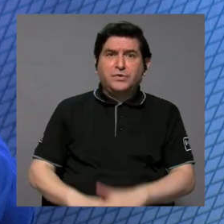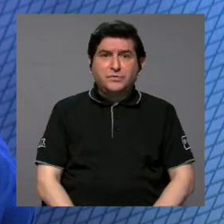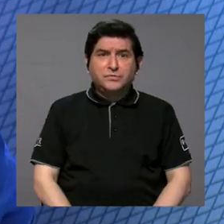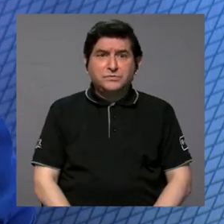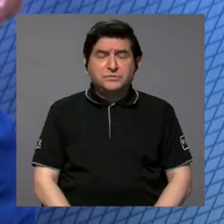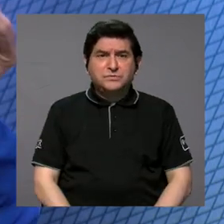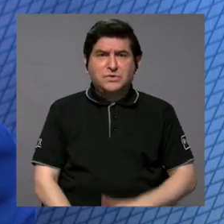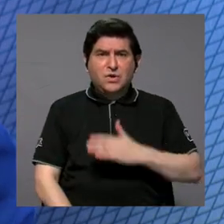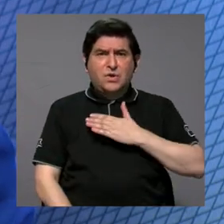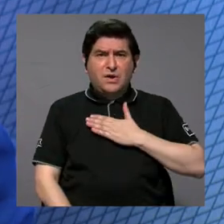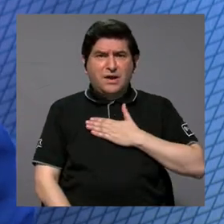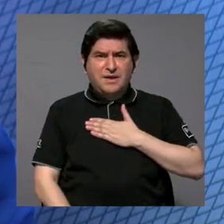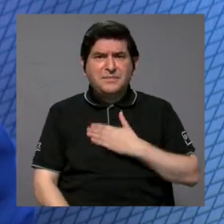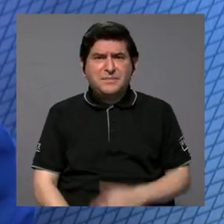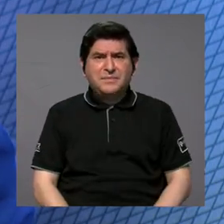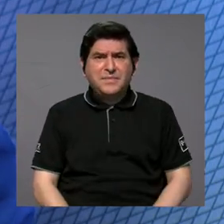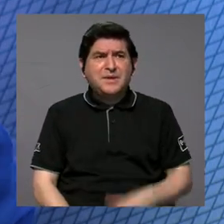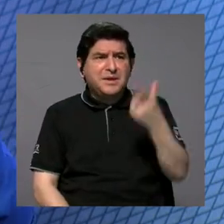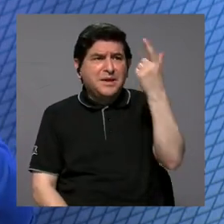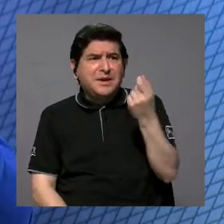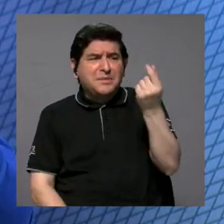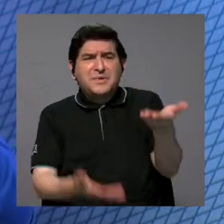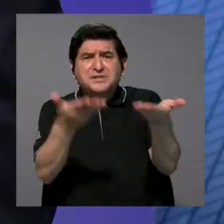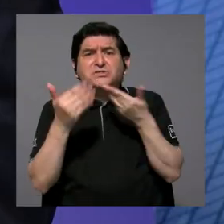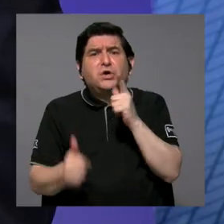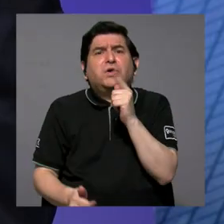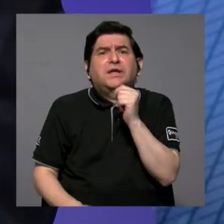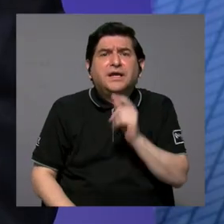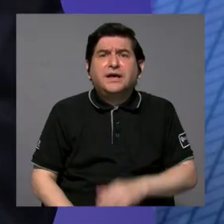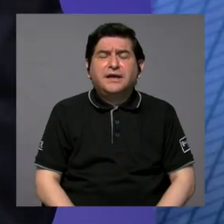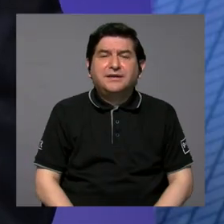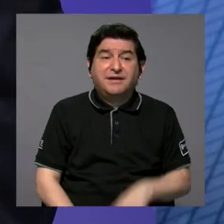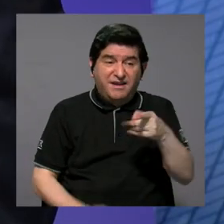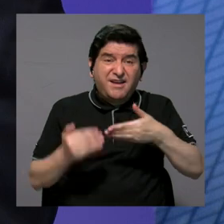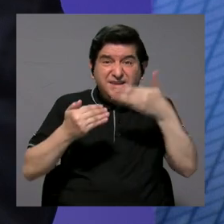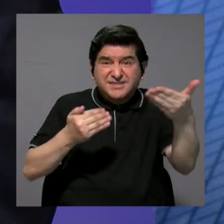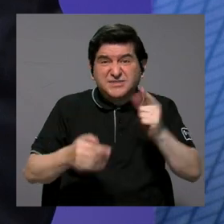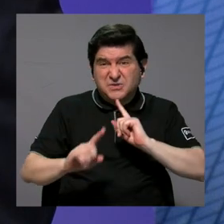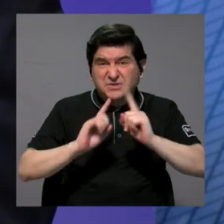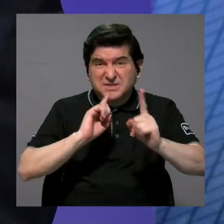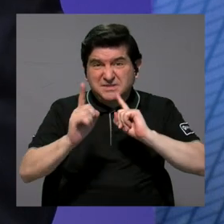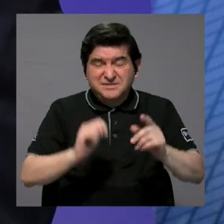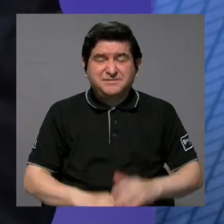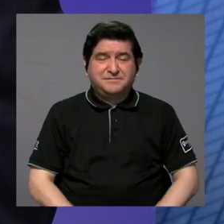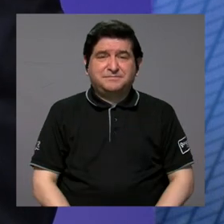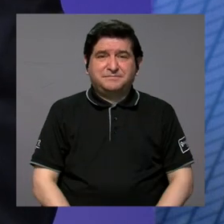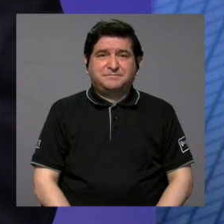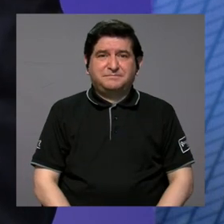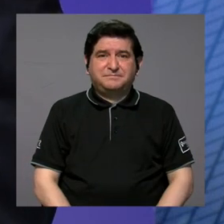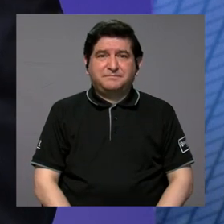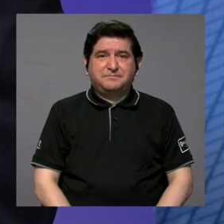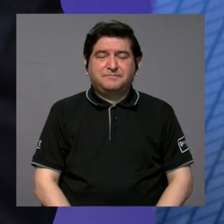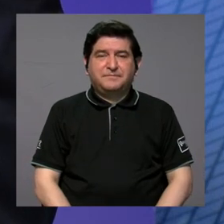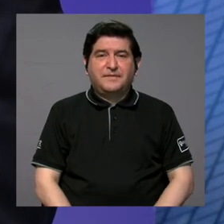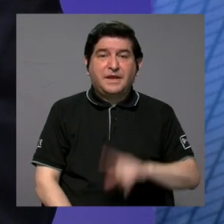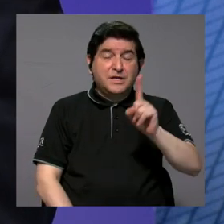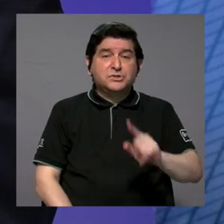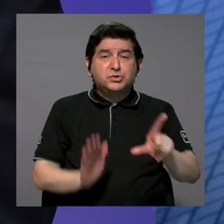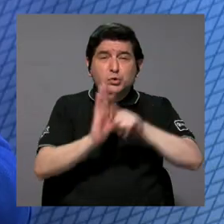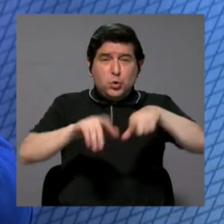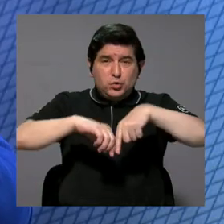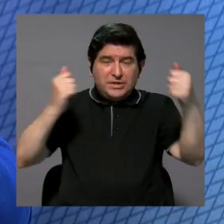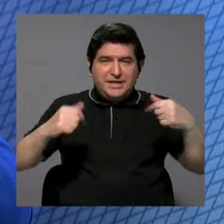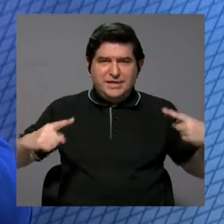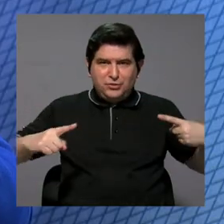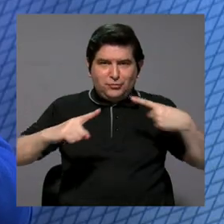¿Quién nos va a dar la pensión, verdad? Todo ese tipo de cosas porque, digamos, este es uno de los delitos que